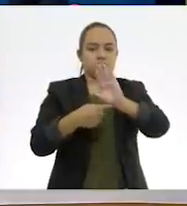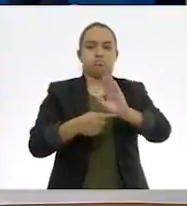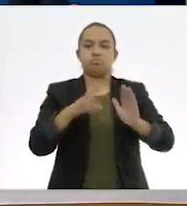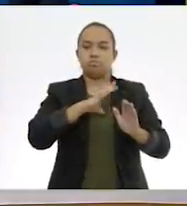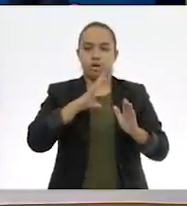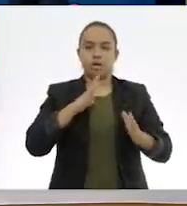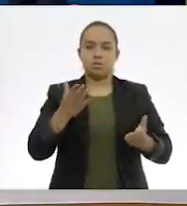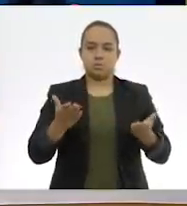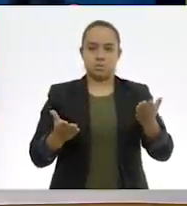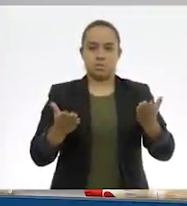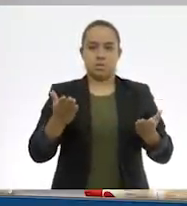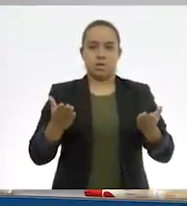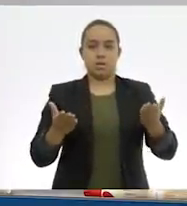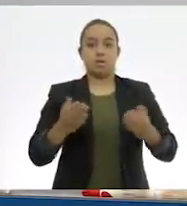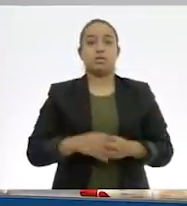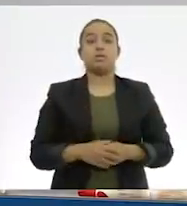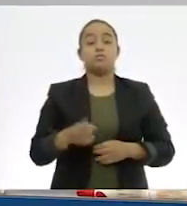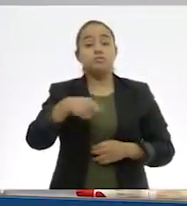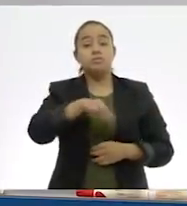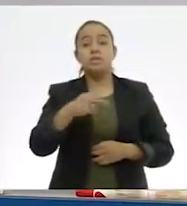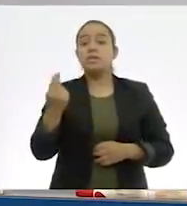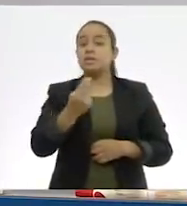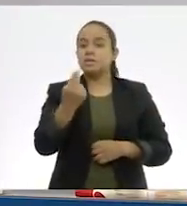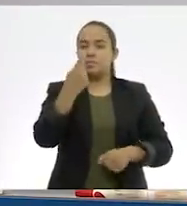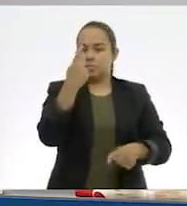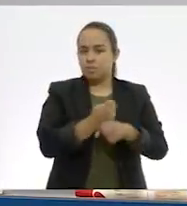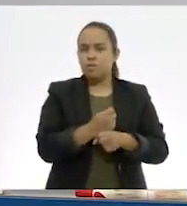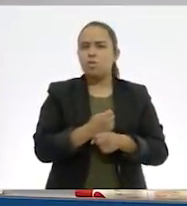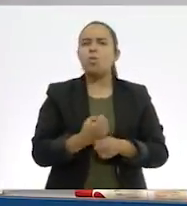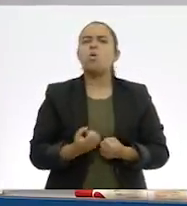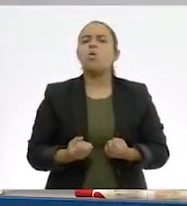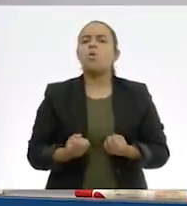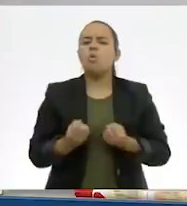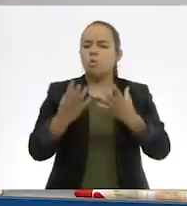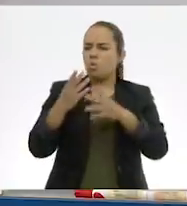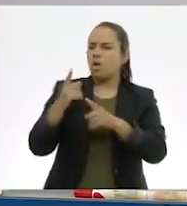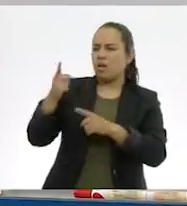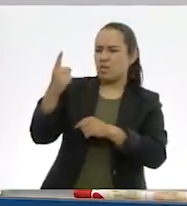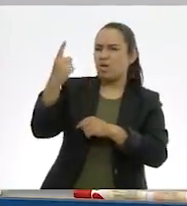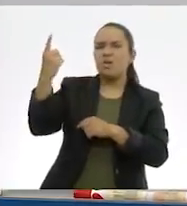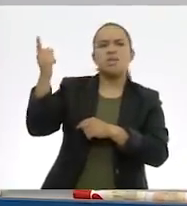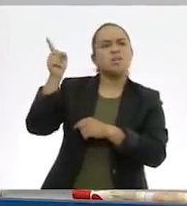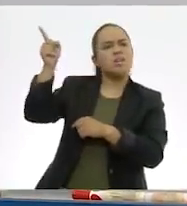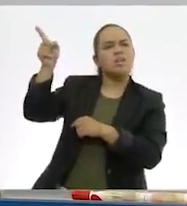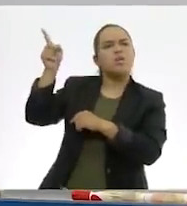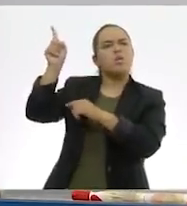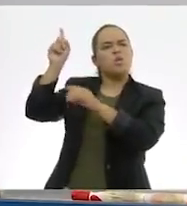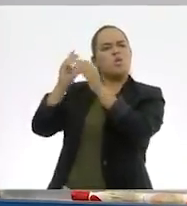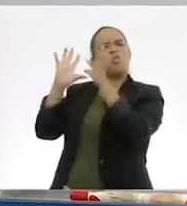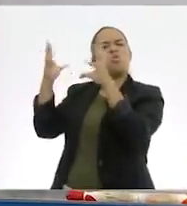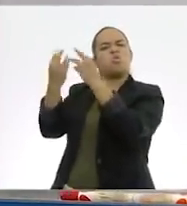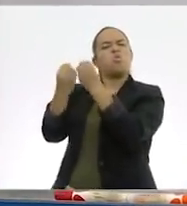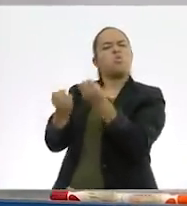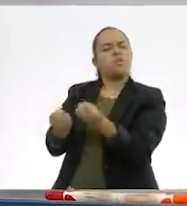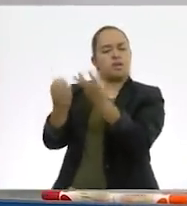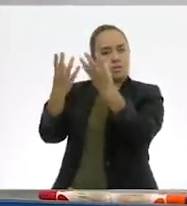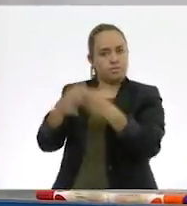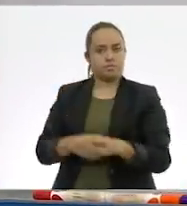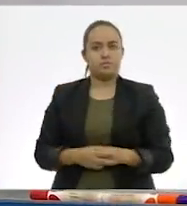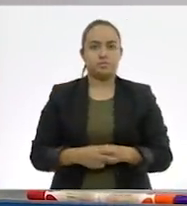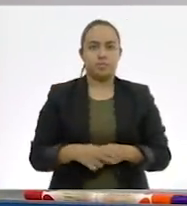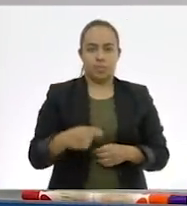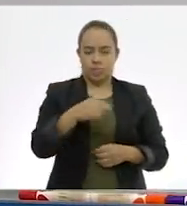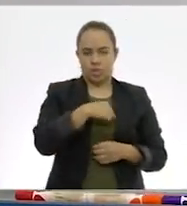balanza. Ajá. Necesitamos primeramente saber cuánto tenemos de este lado. Sí. Entonces, vamos